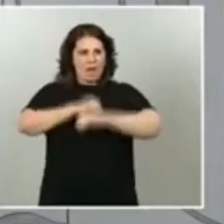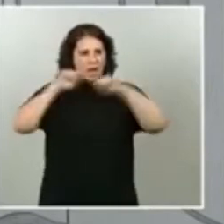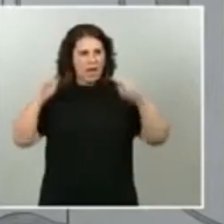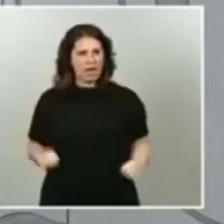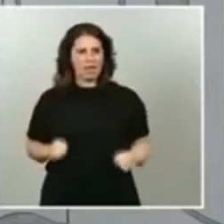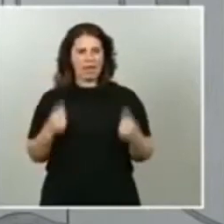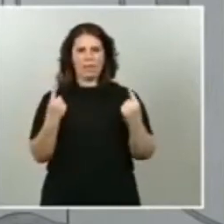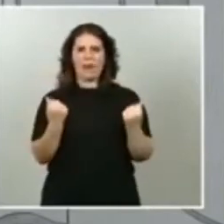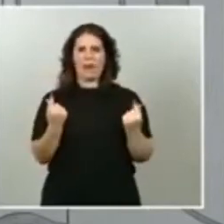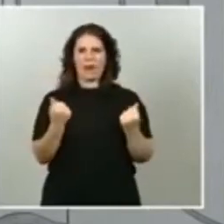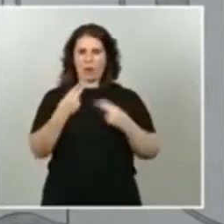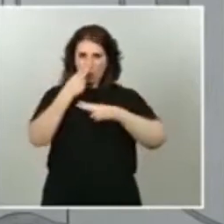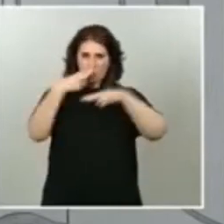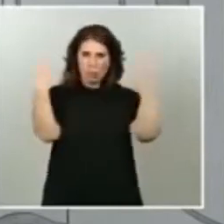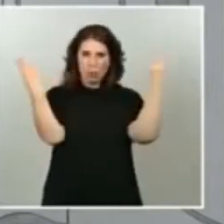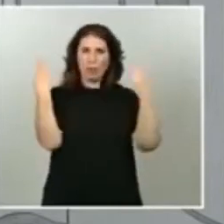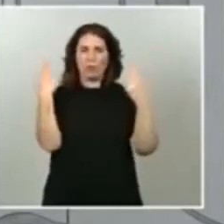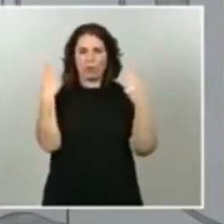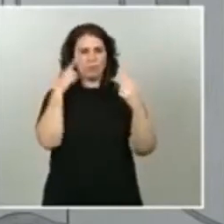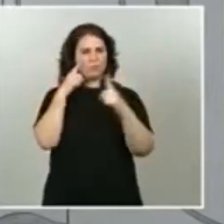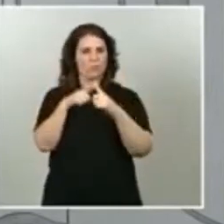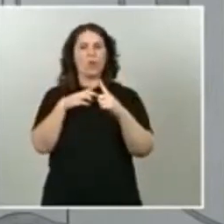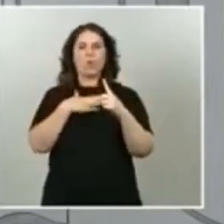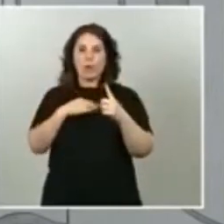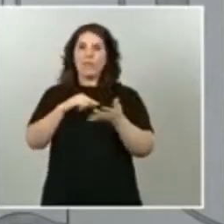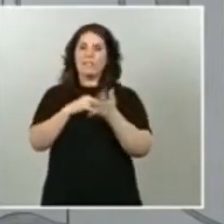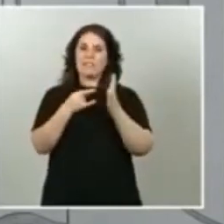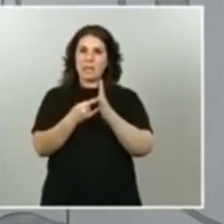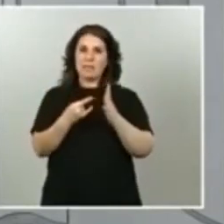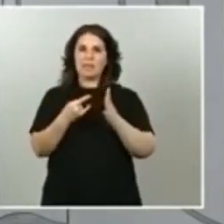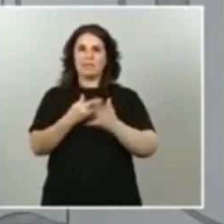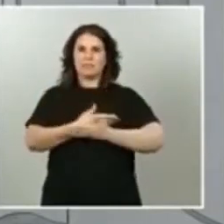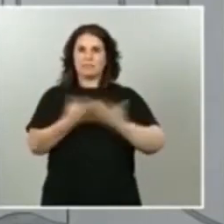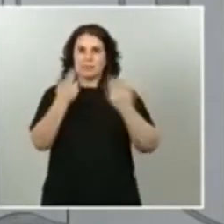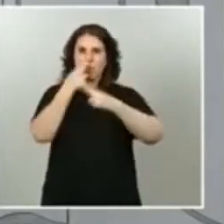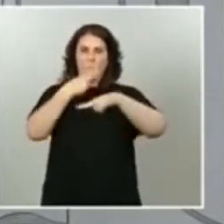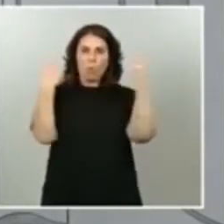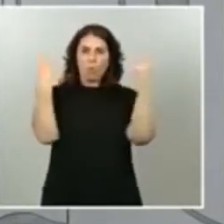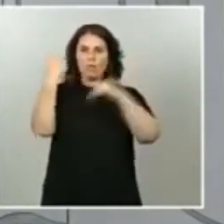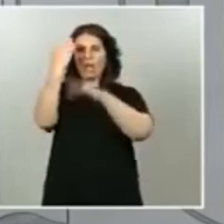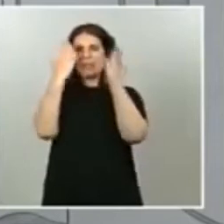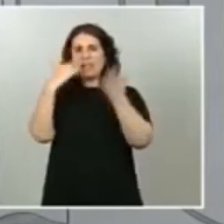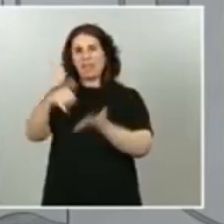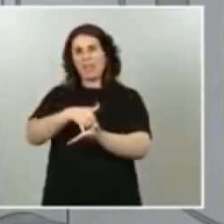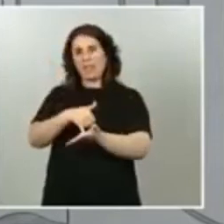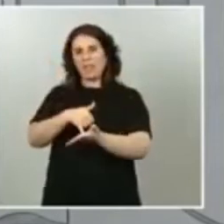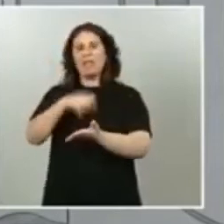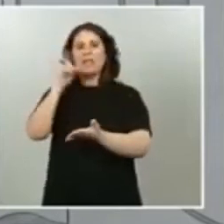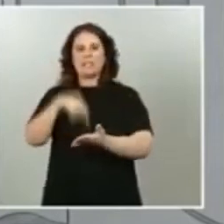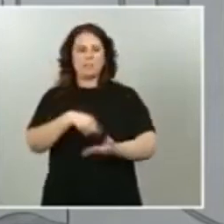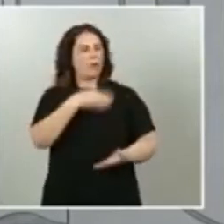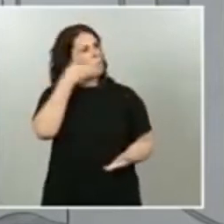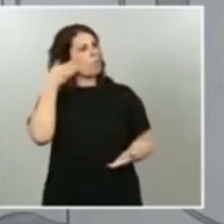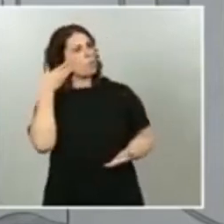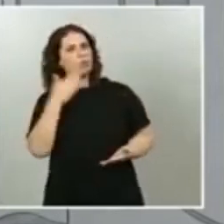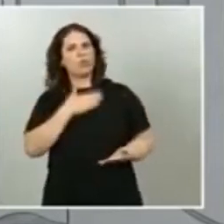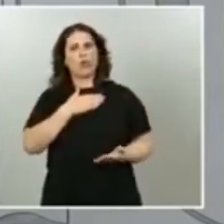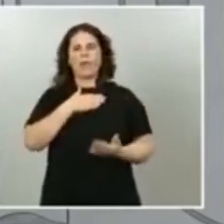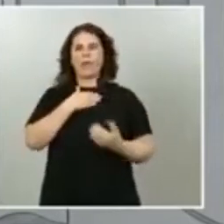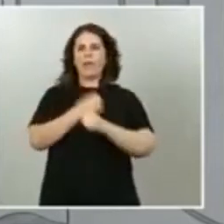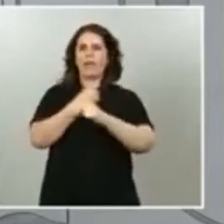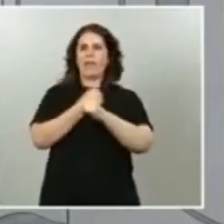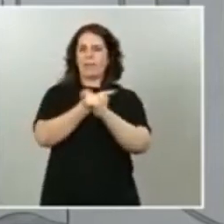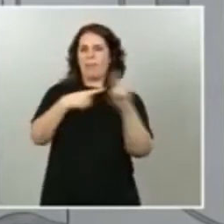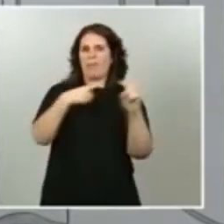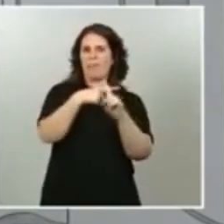para que tengamos unos sistemas públicos que no solamente atiendan a los vulnerables sino que sean orgullos de nuestra clase media que, por tanto, sean